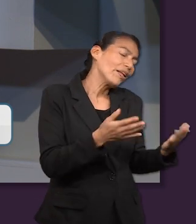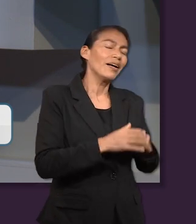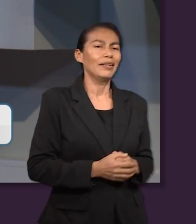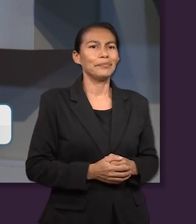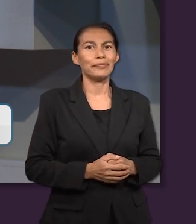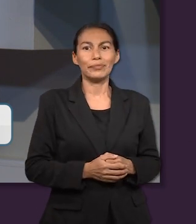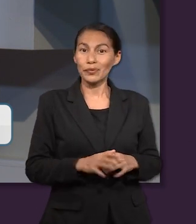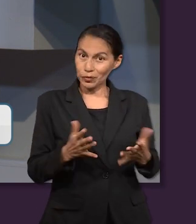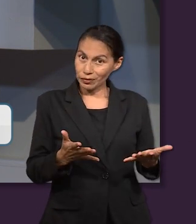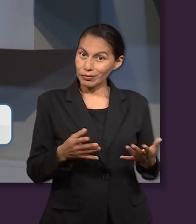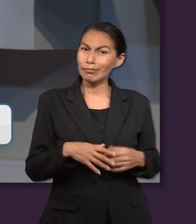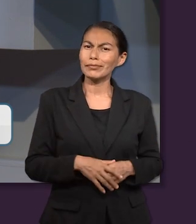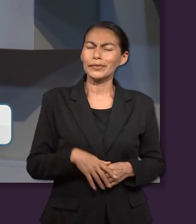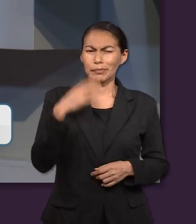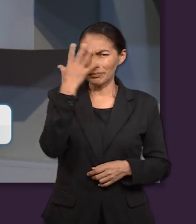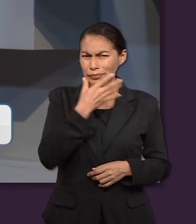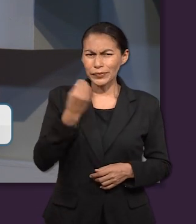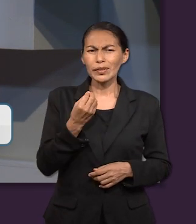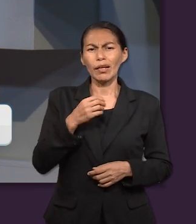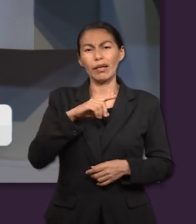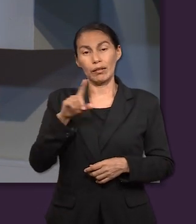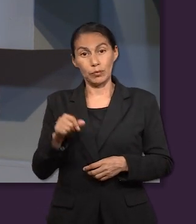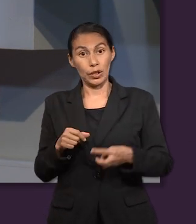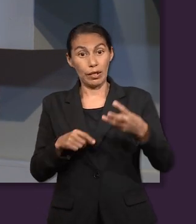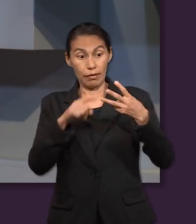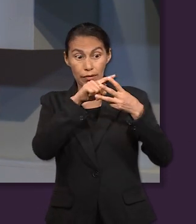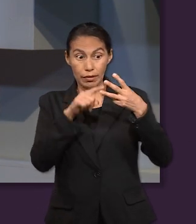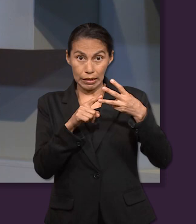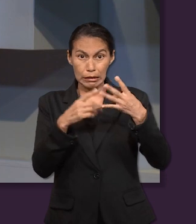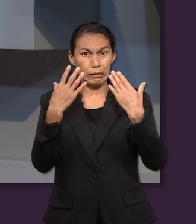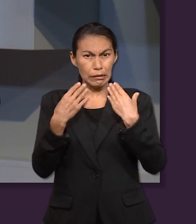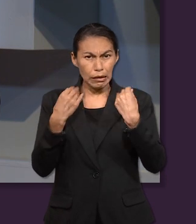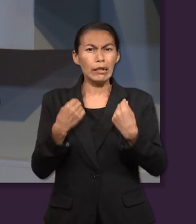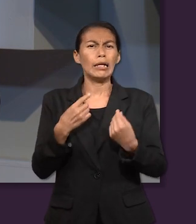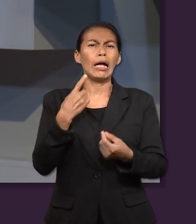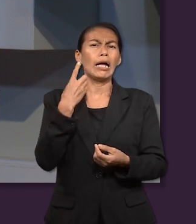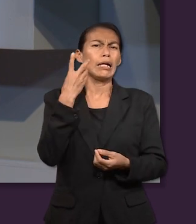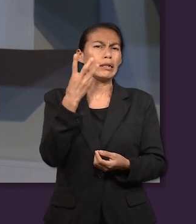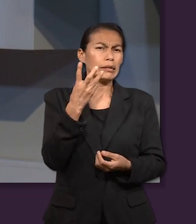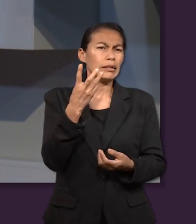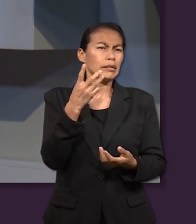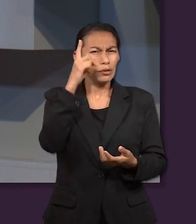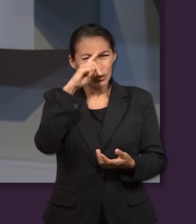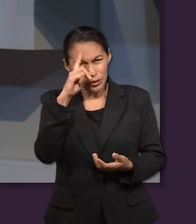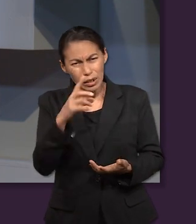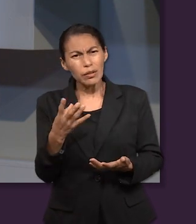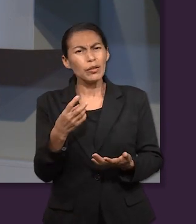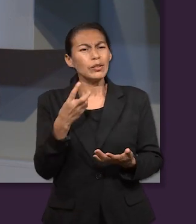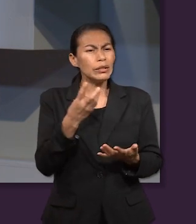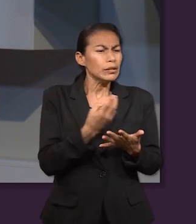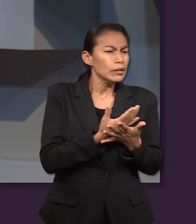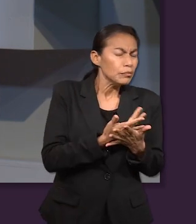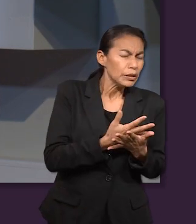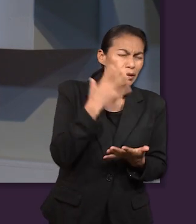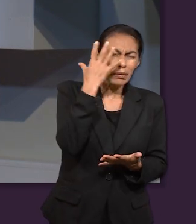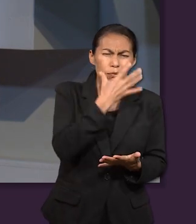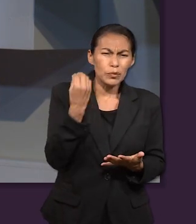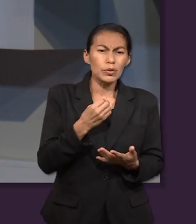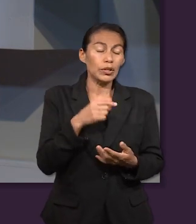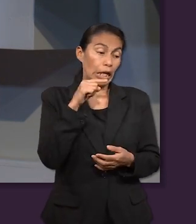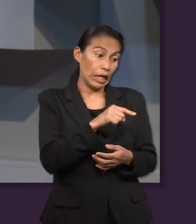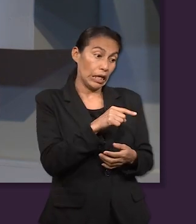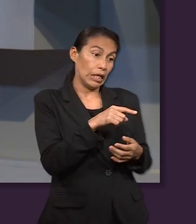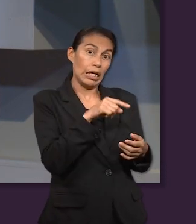Y al final de todo esto nos quiere dejar tres enseñanzas o tres reseñas importantes de estar en